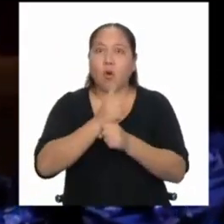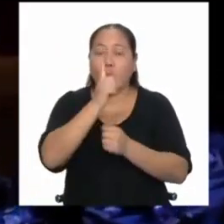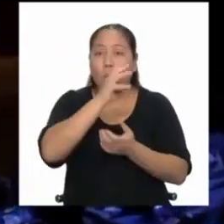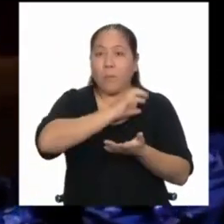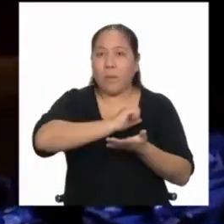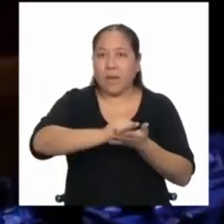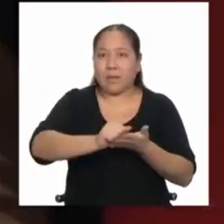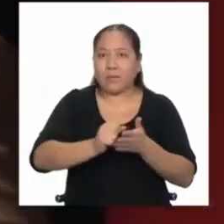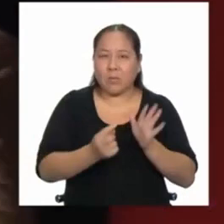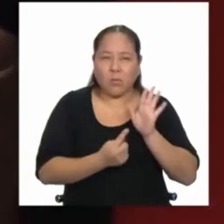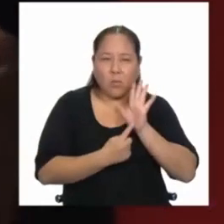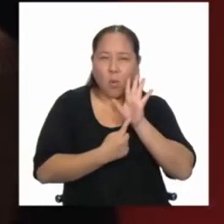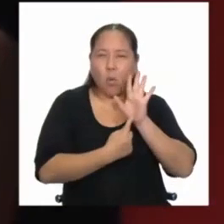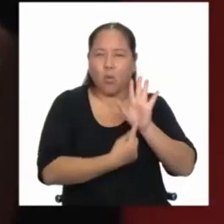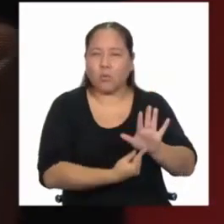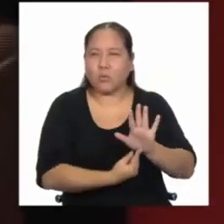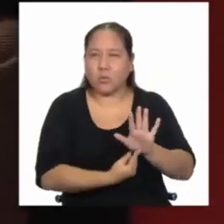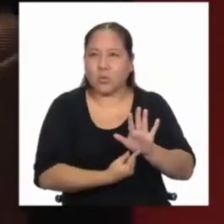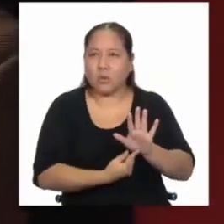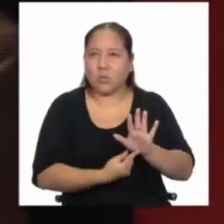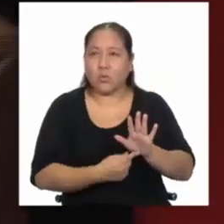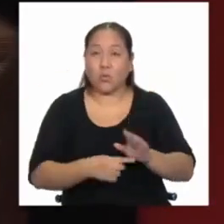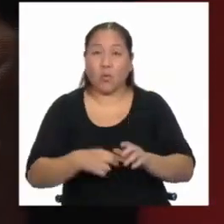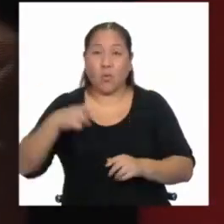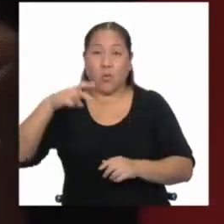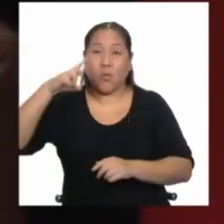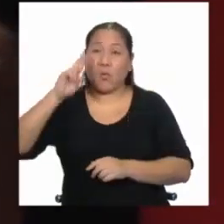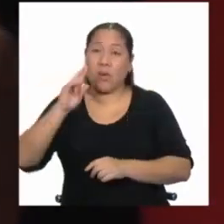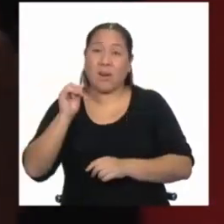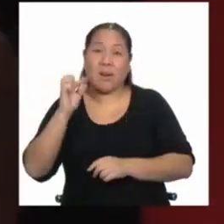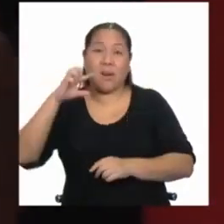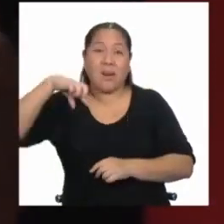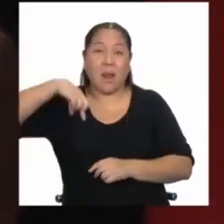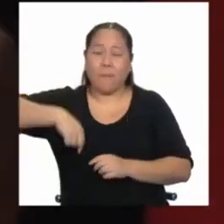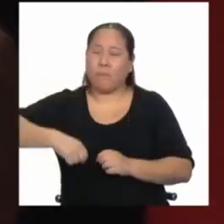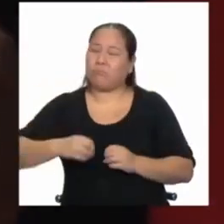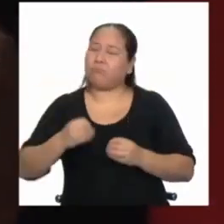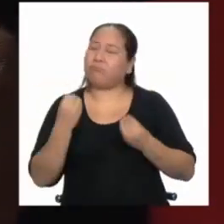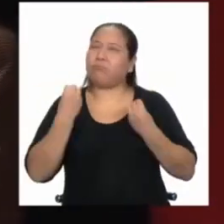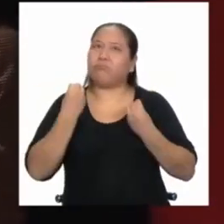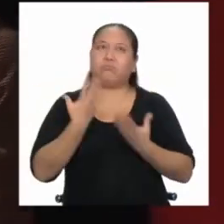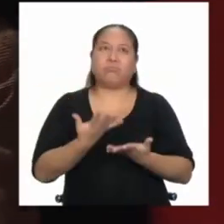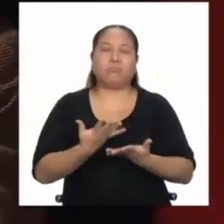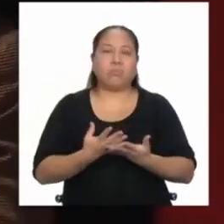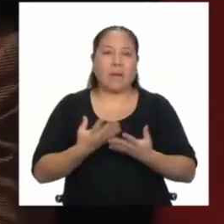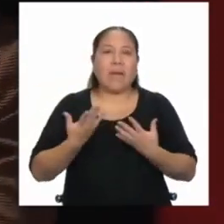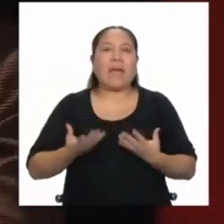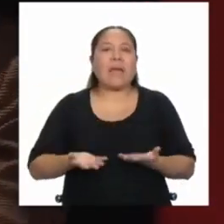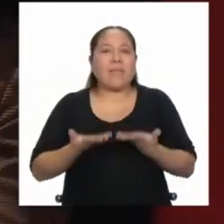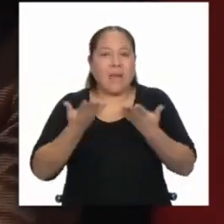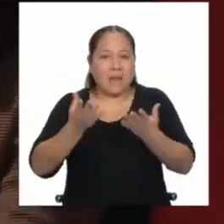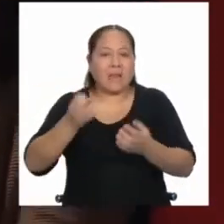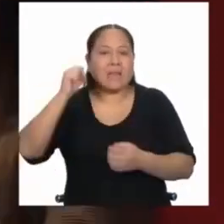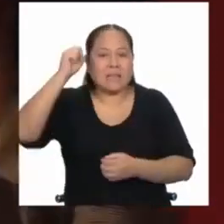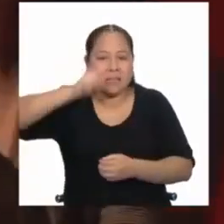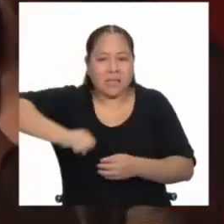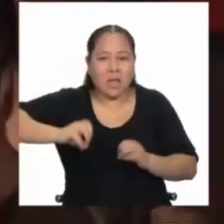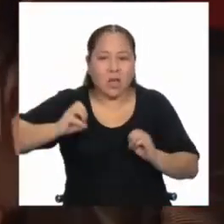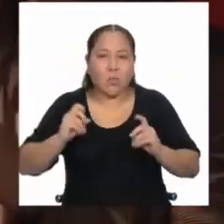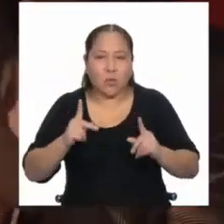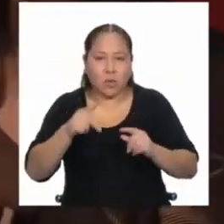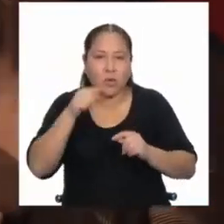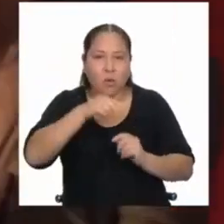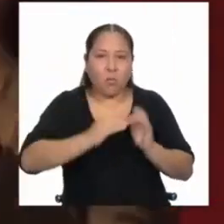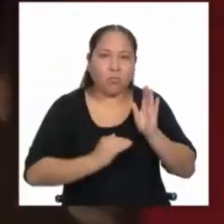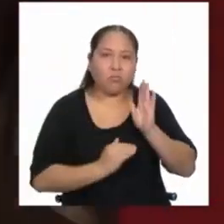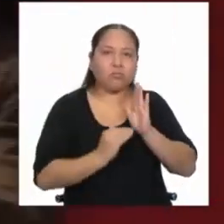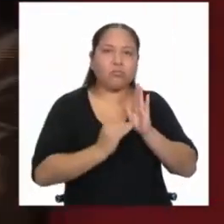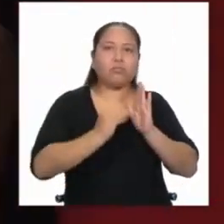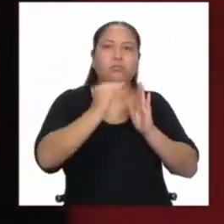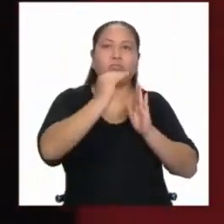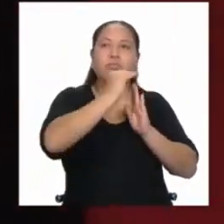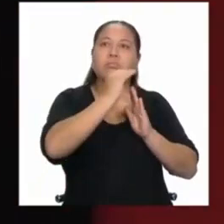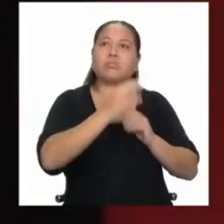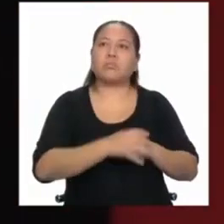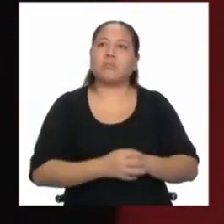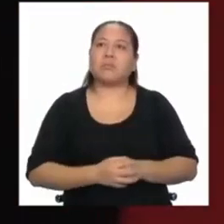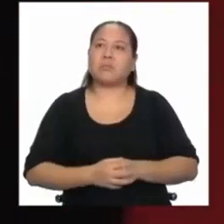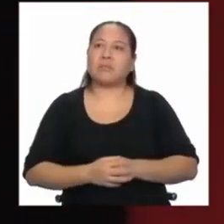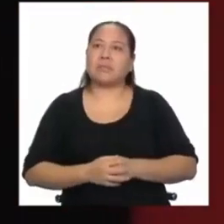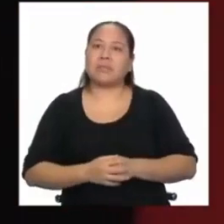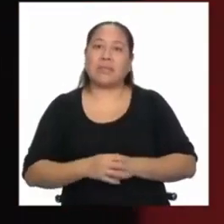hacer un show de impacto con un rap alucinante en donde vamos a hablar de que sí hay oportunidades, de que sí pueden salir adelante, de que